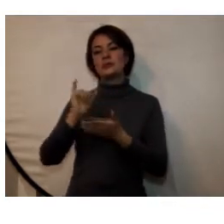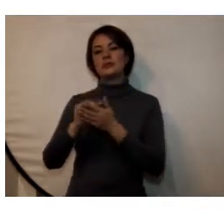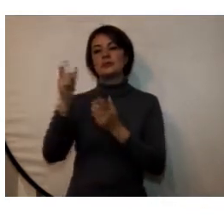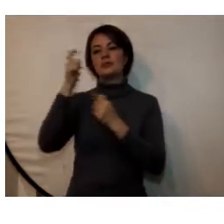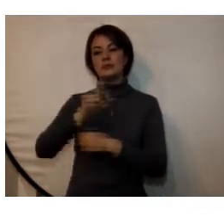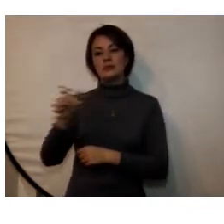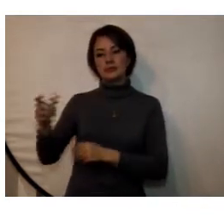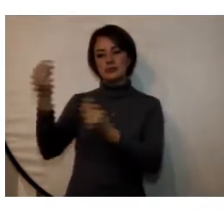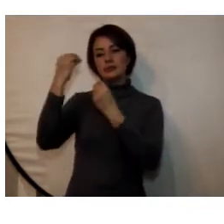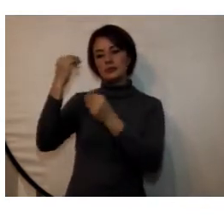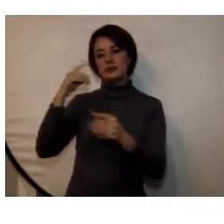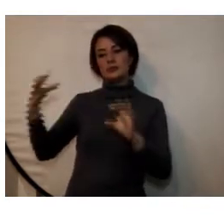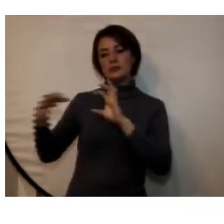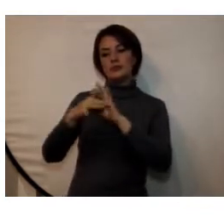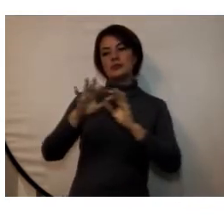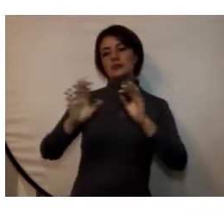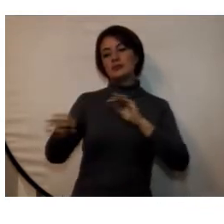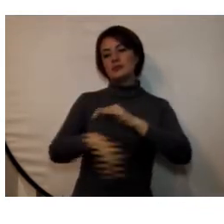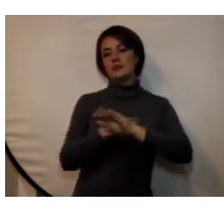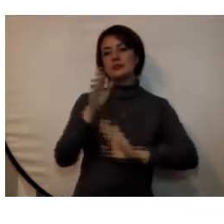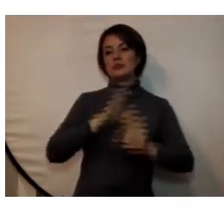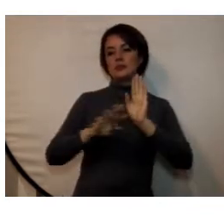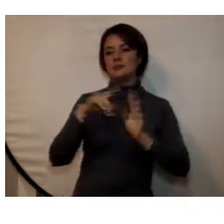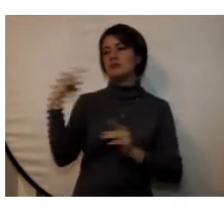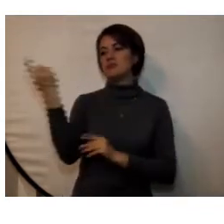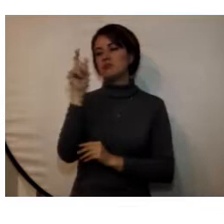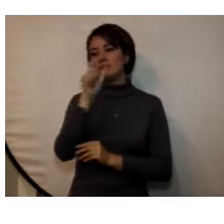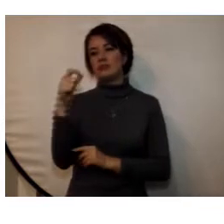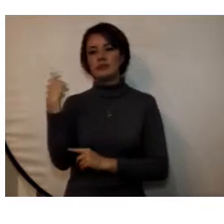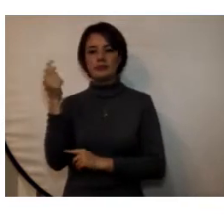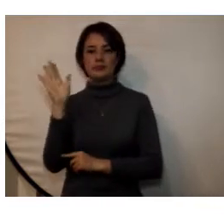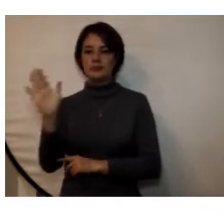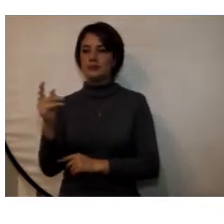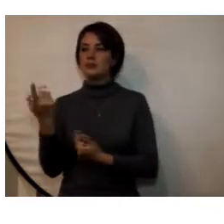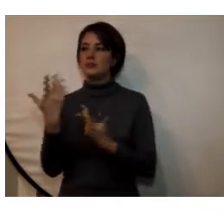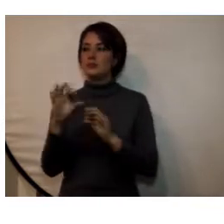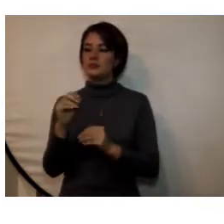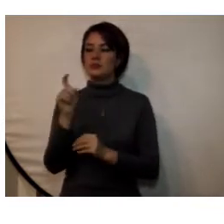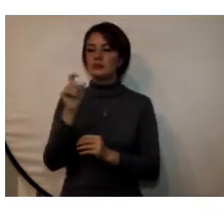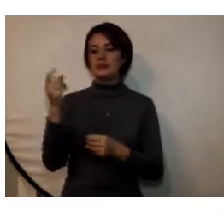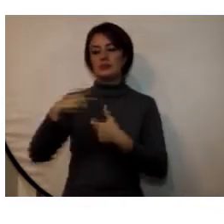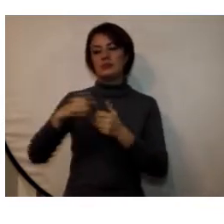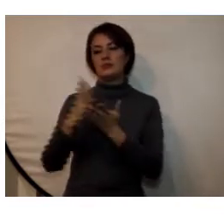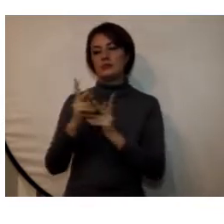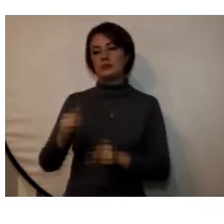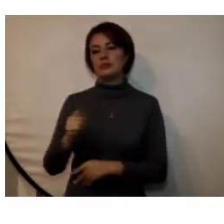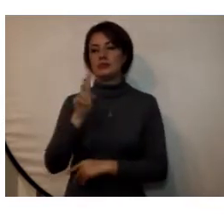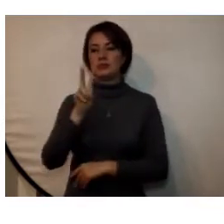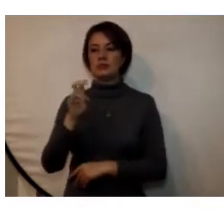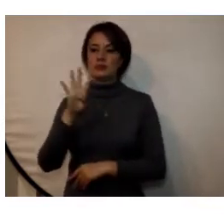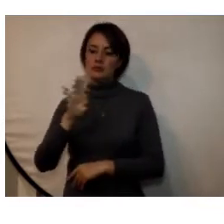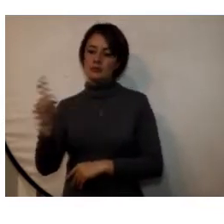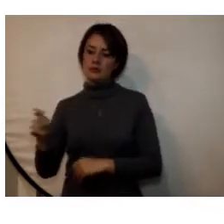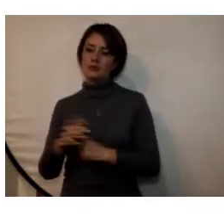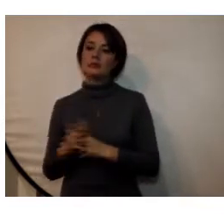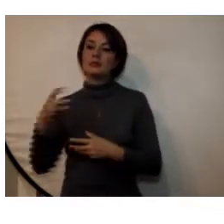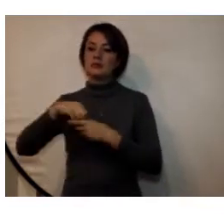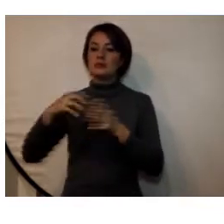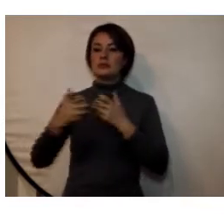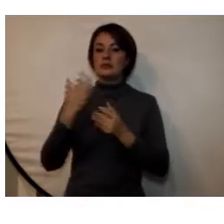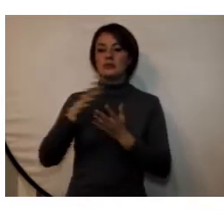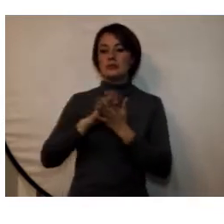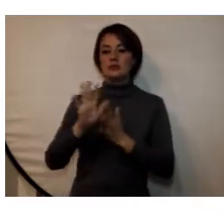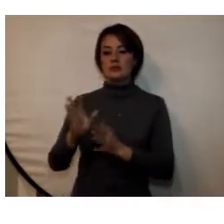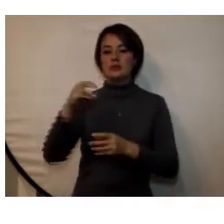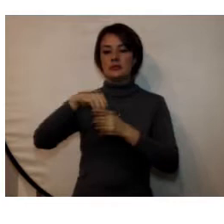personal vinculado con el ministerio de defensa y al público en general con un total de estudiantes por extensión de 746 el centro de sistemas también apoya